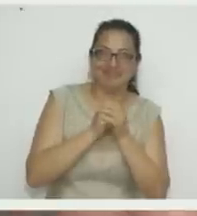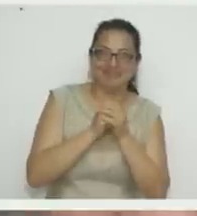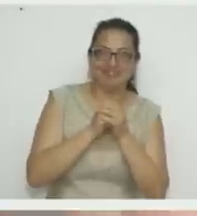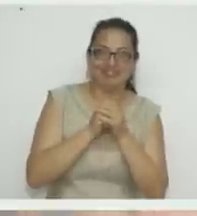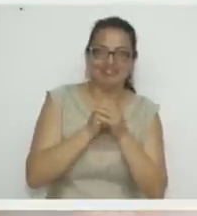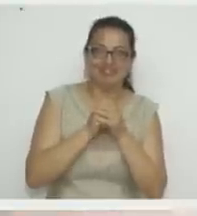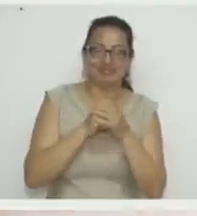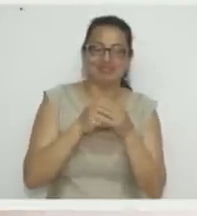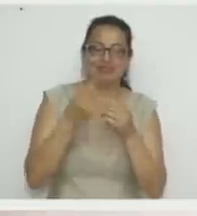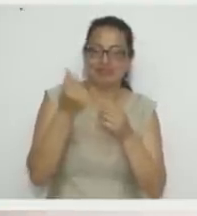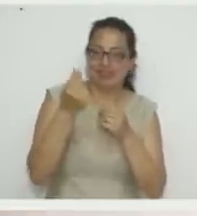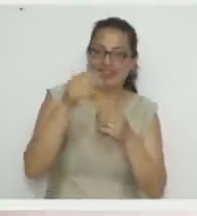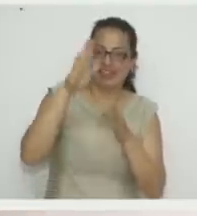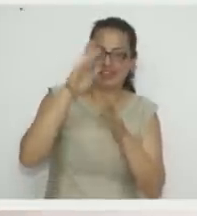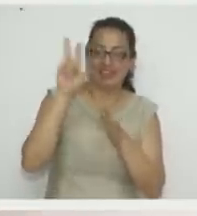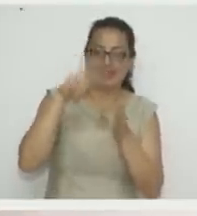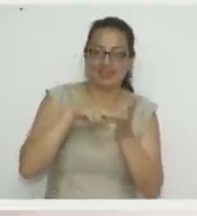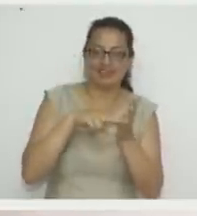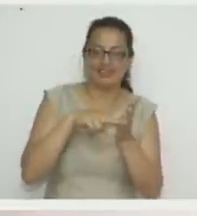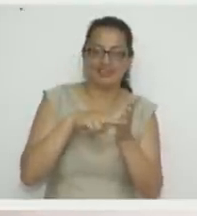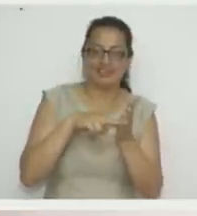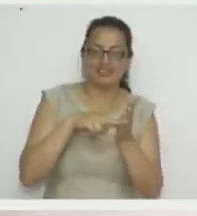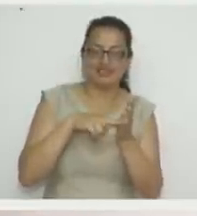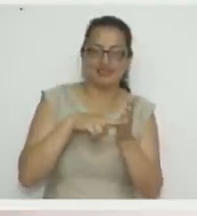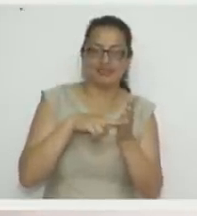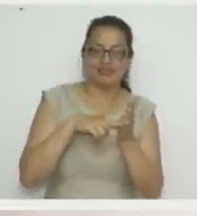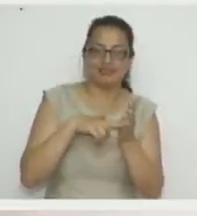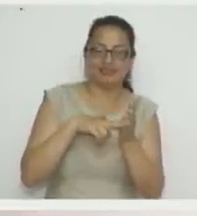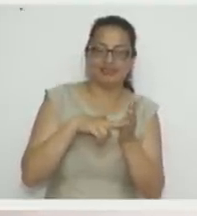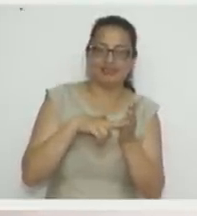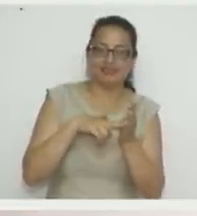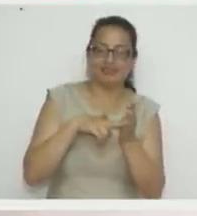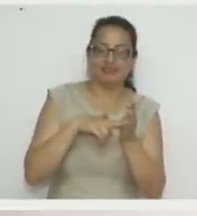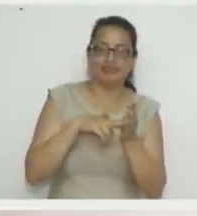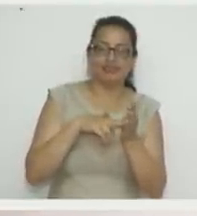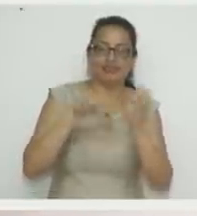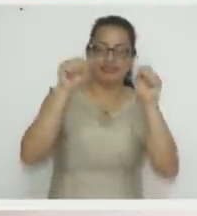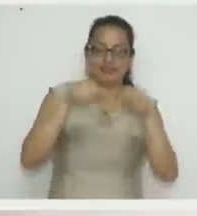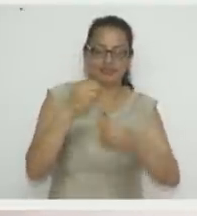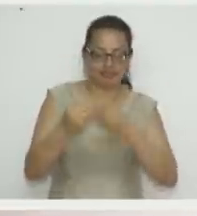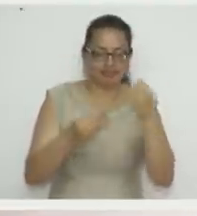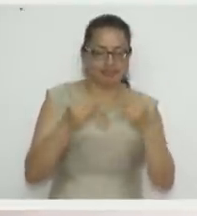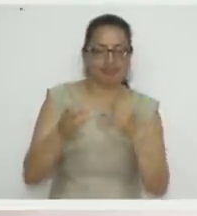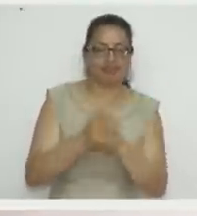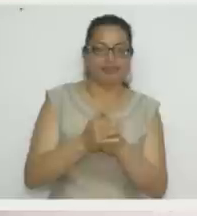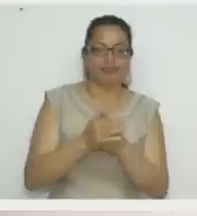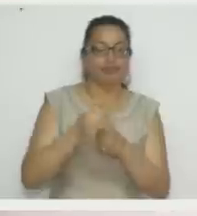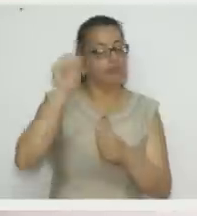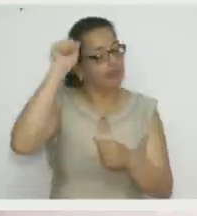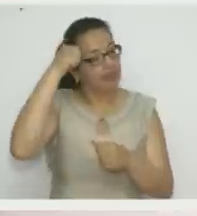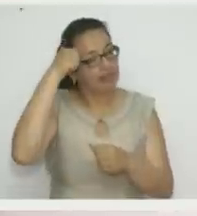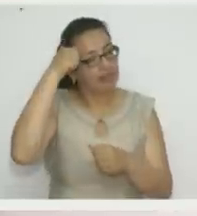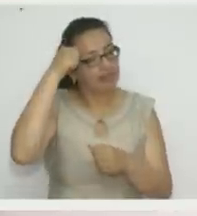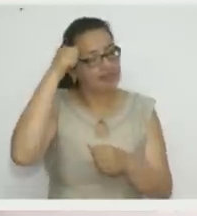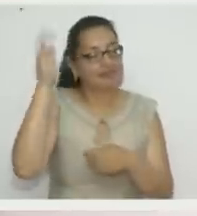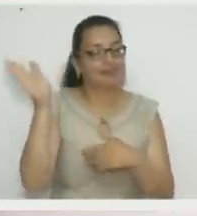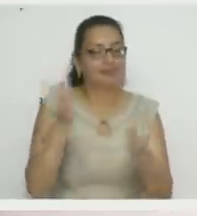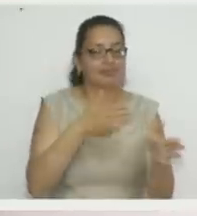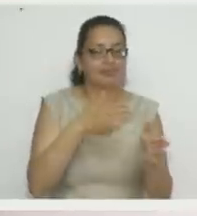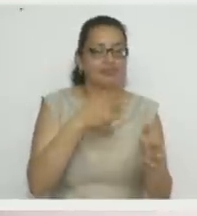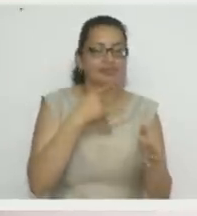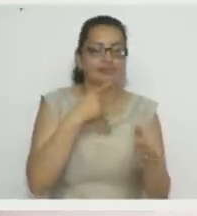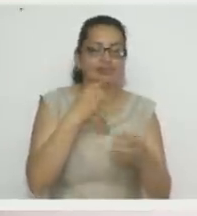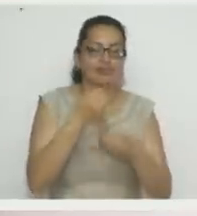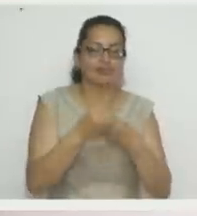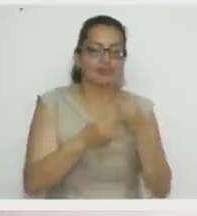Entonces, ahí tienen la idea, a ver si es que no lo pueden hacer. Ya tienen el molde ahí y se pueden comunicar con la profe para que